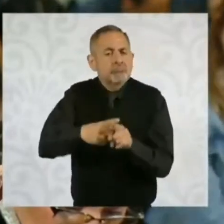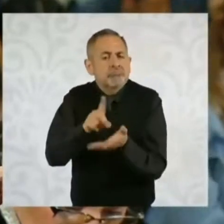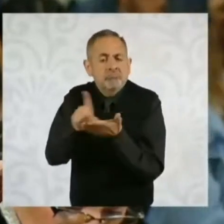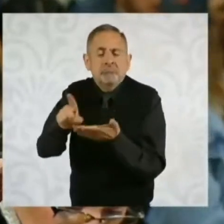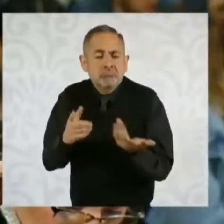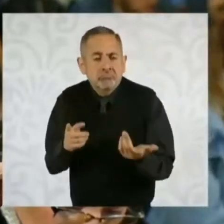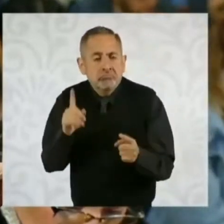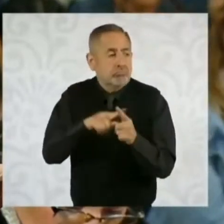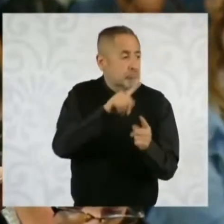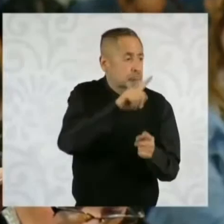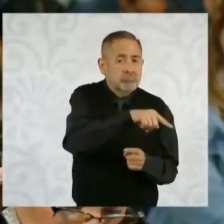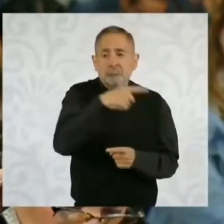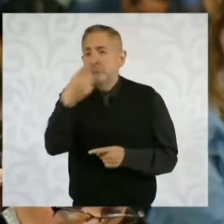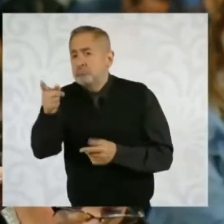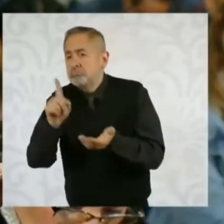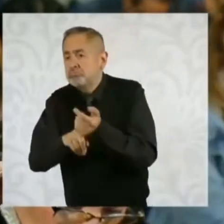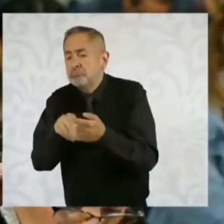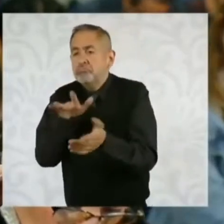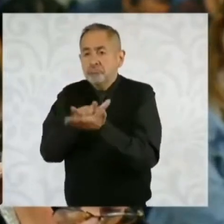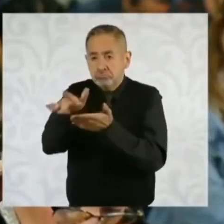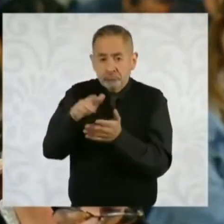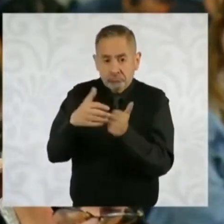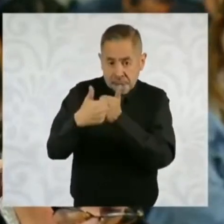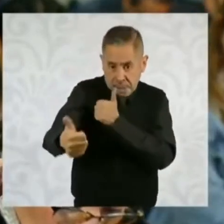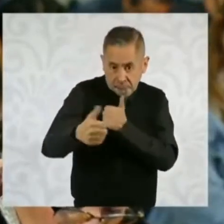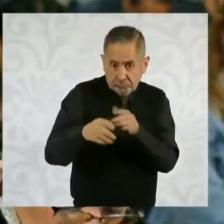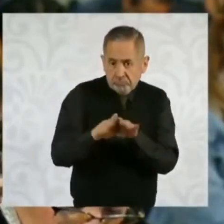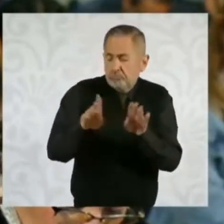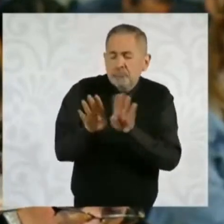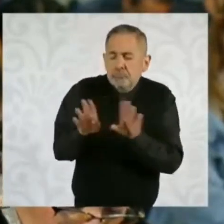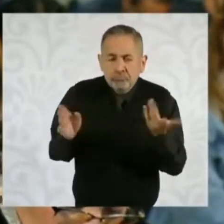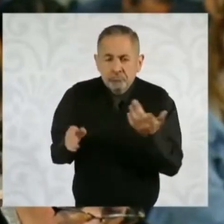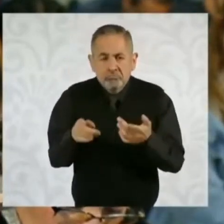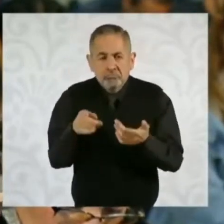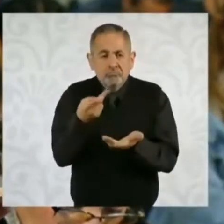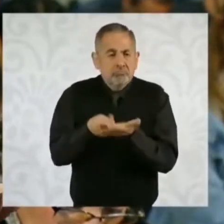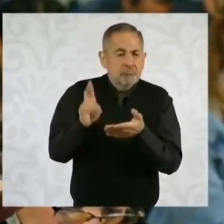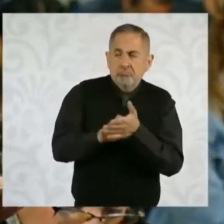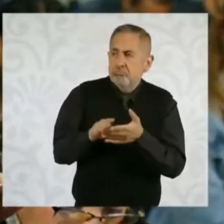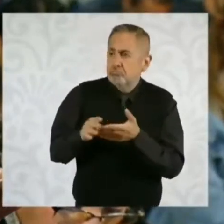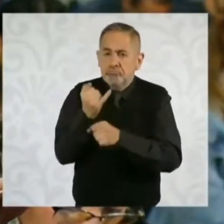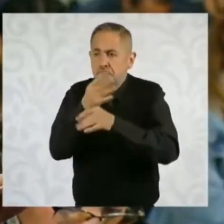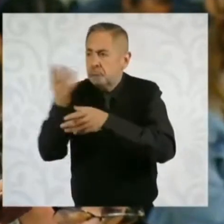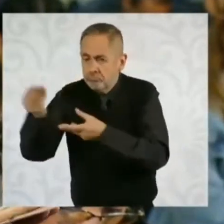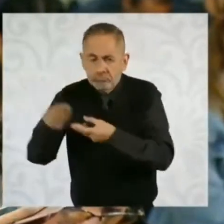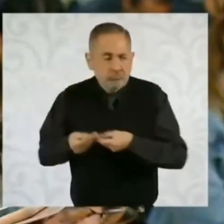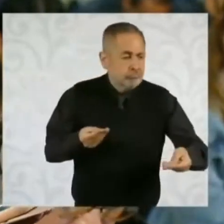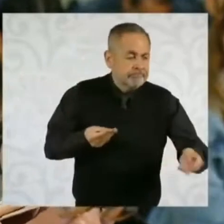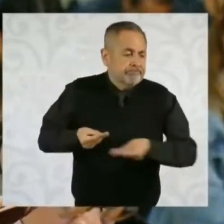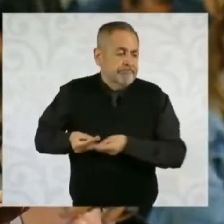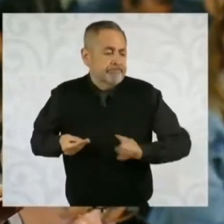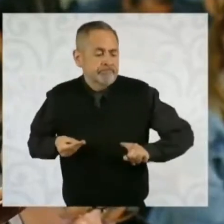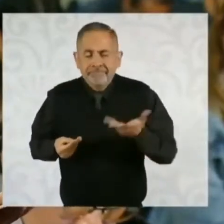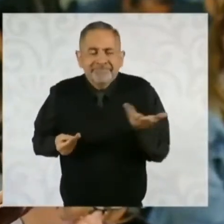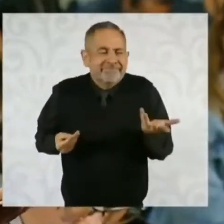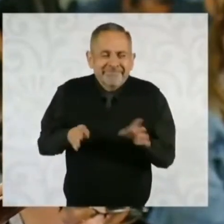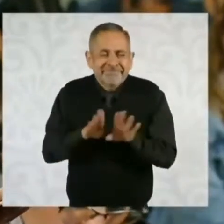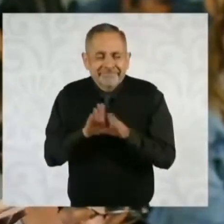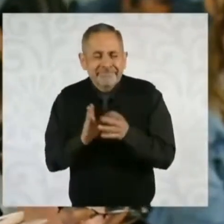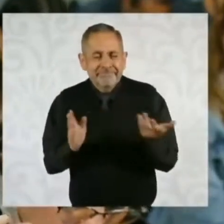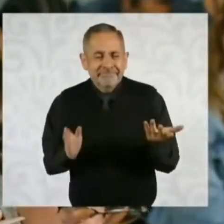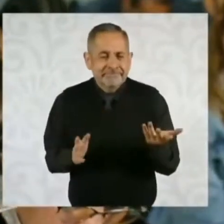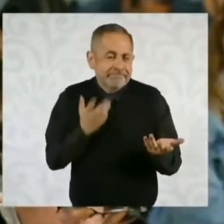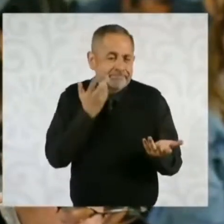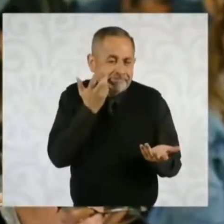mecanismo especializado y que tenga autonomía para no ser juez y parte en la entrega de la información, sobre todo